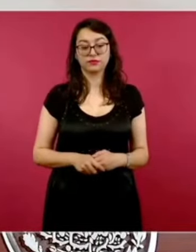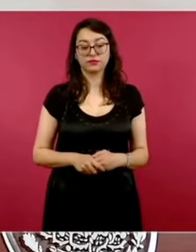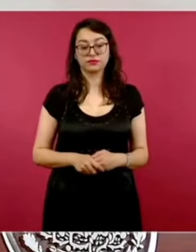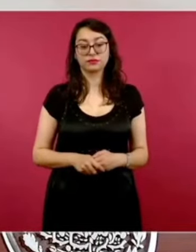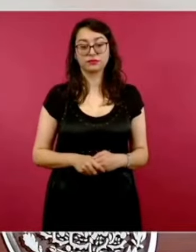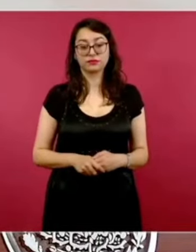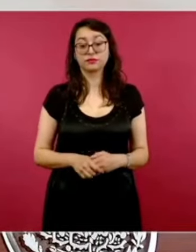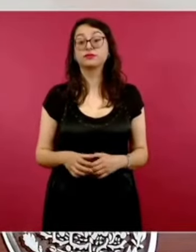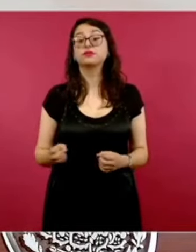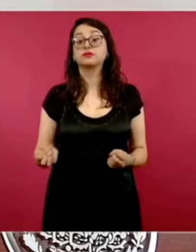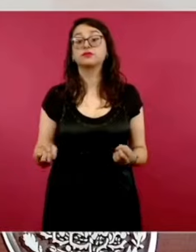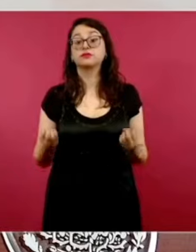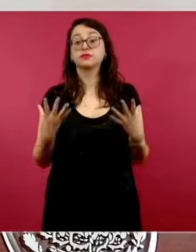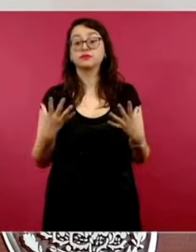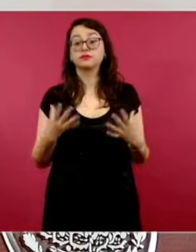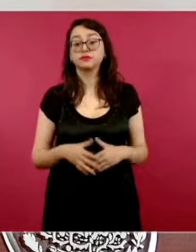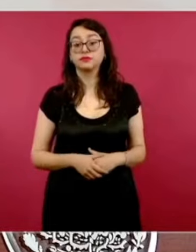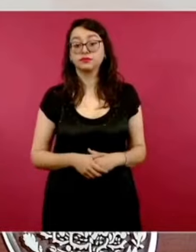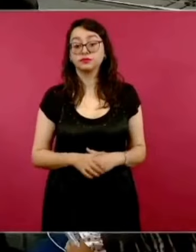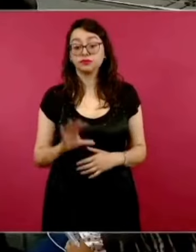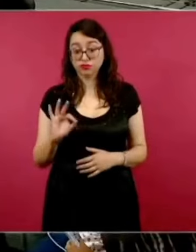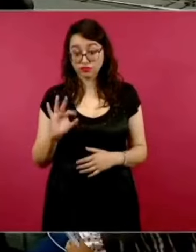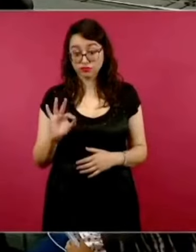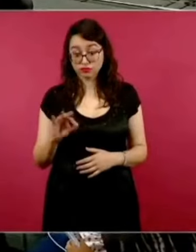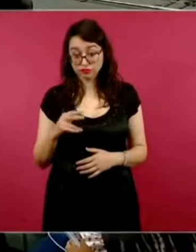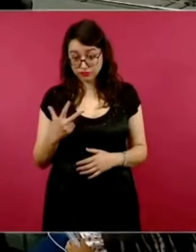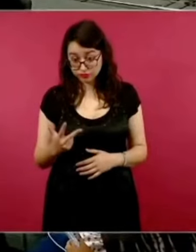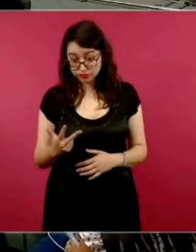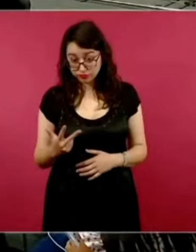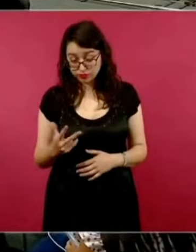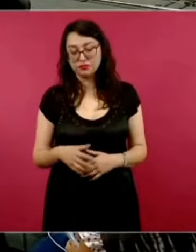¿Cuánto? En el IFE. 48. Sí.